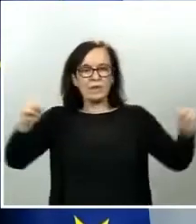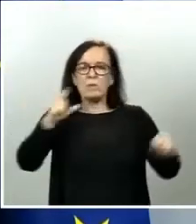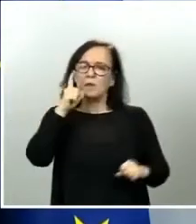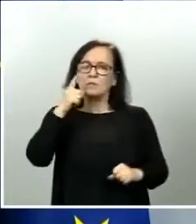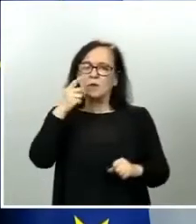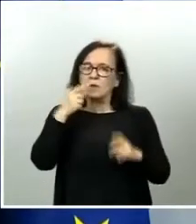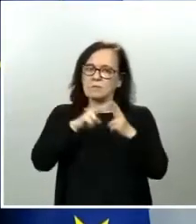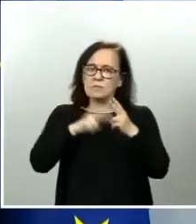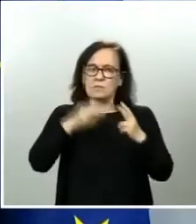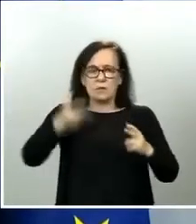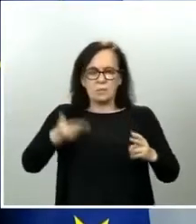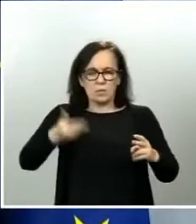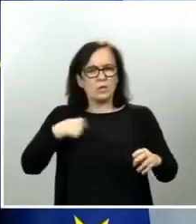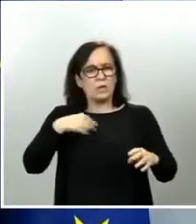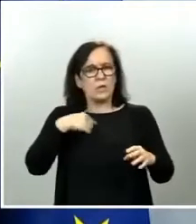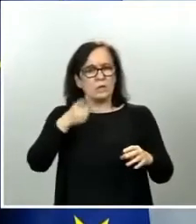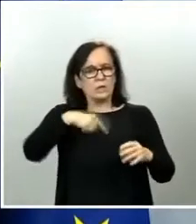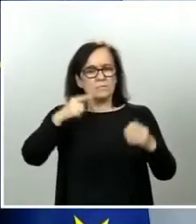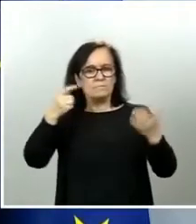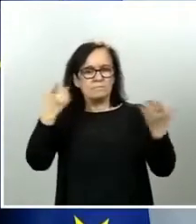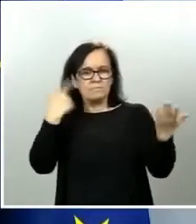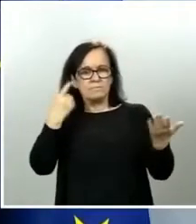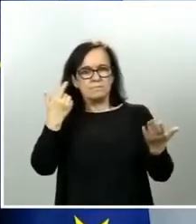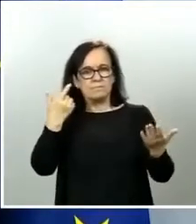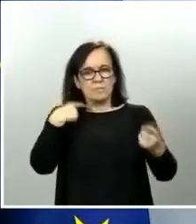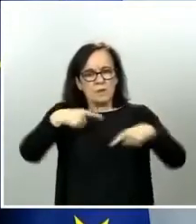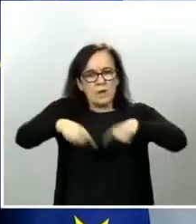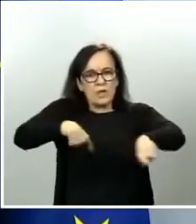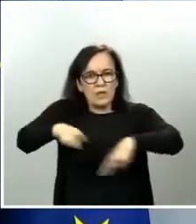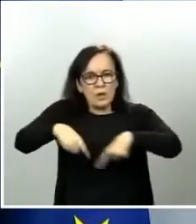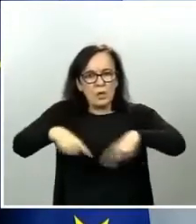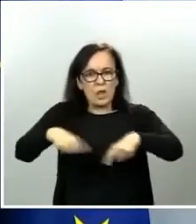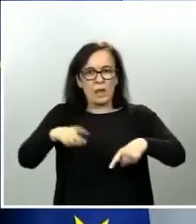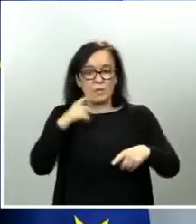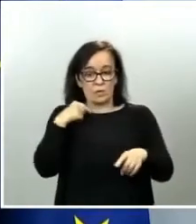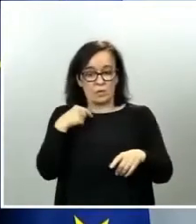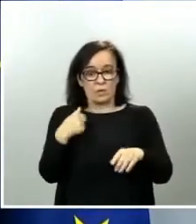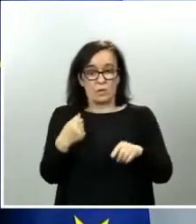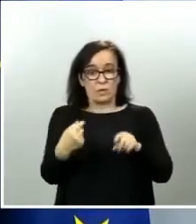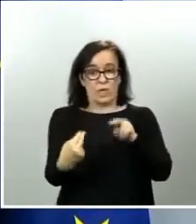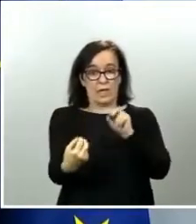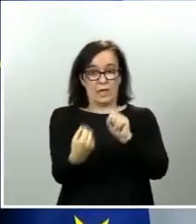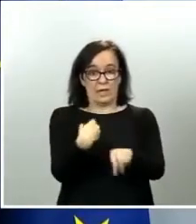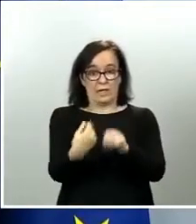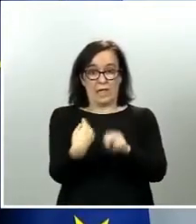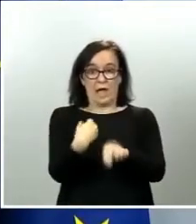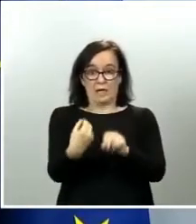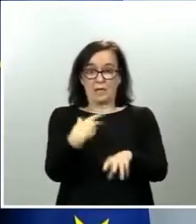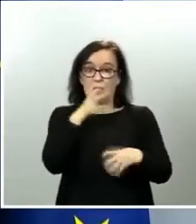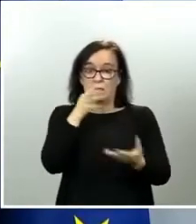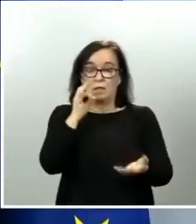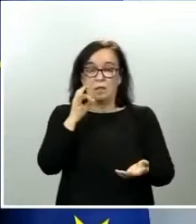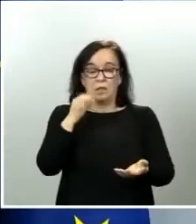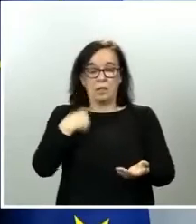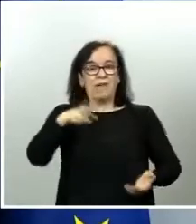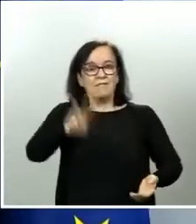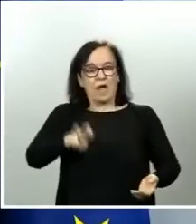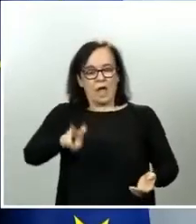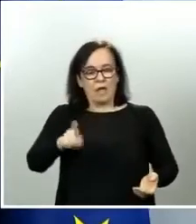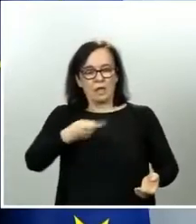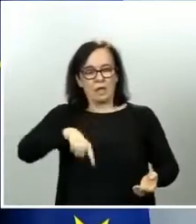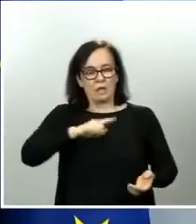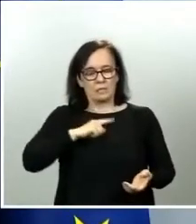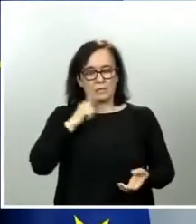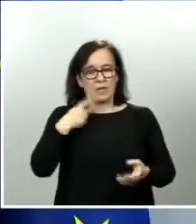cuando circulamos, cuando transitamos por nuestras carreteras y que nos sirve, por así decirlo, de